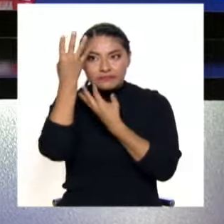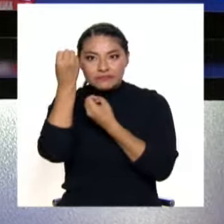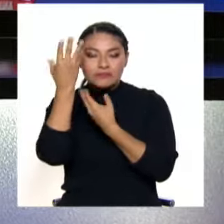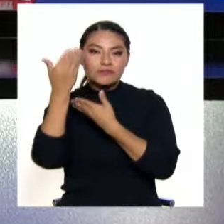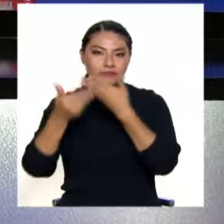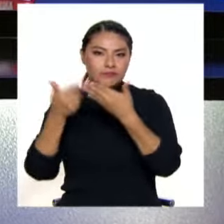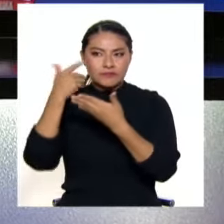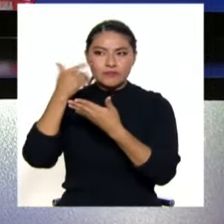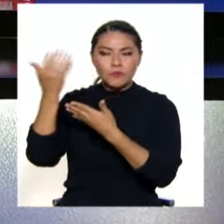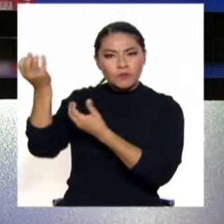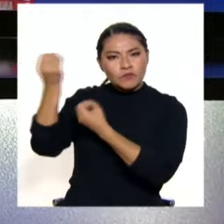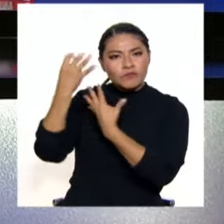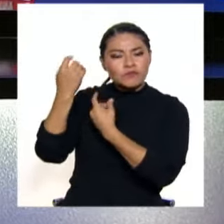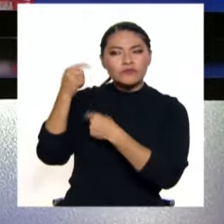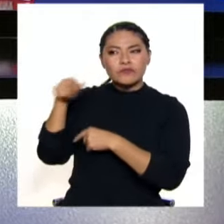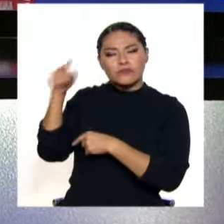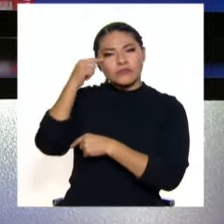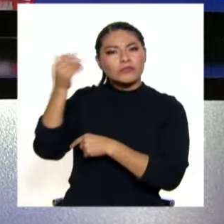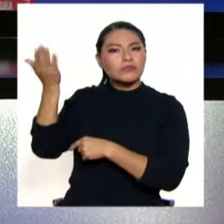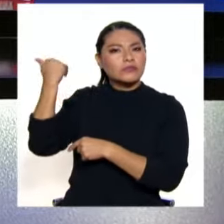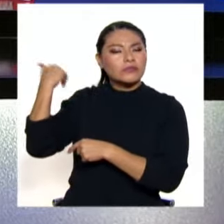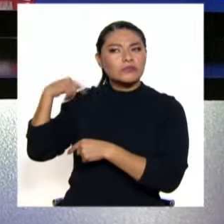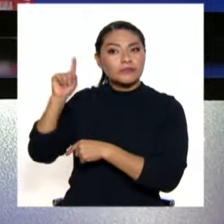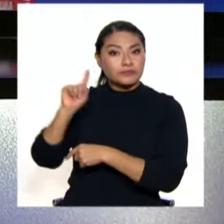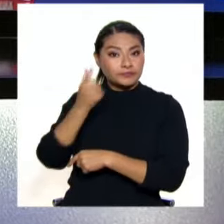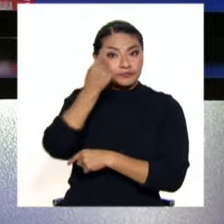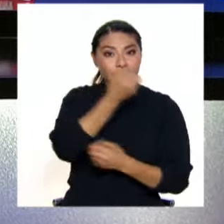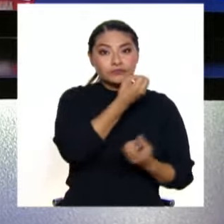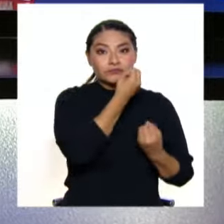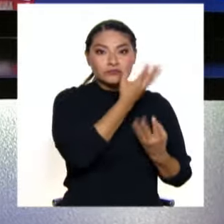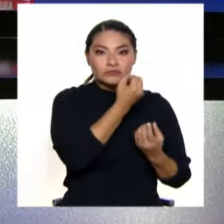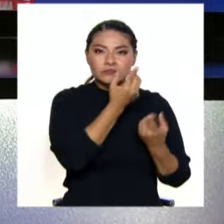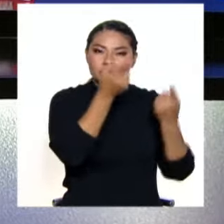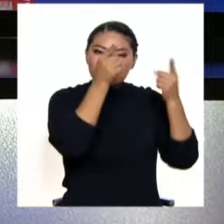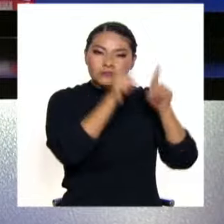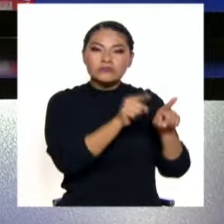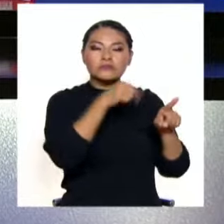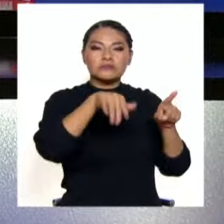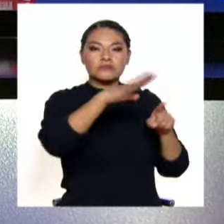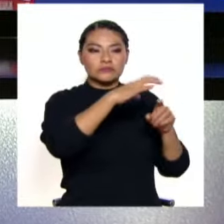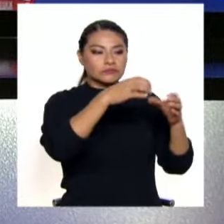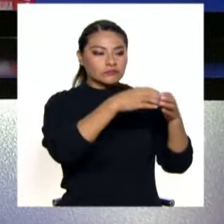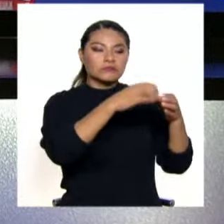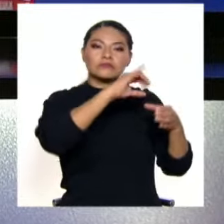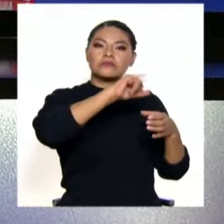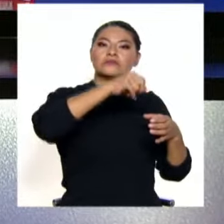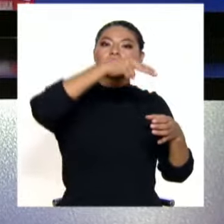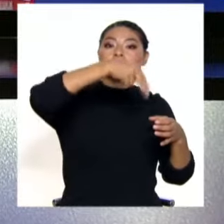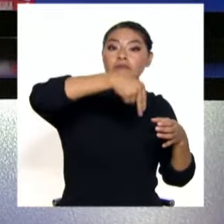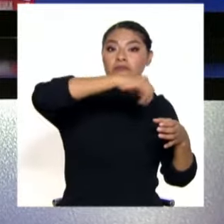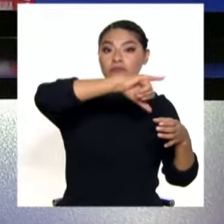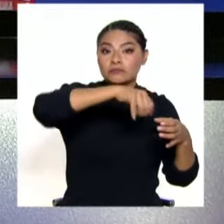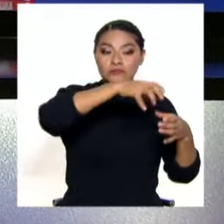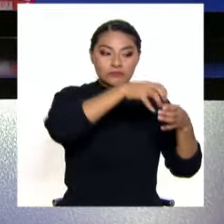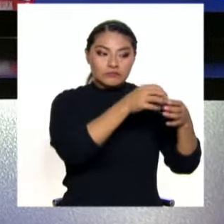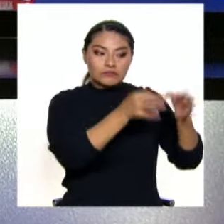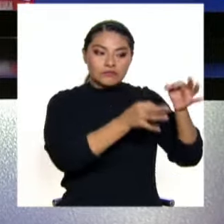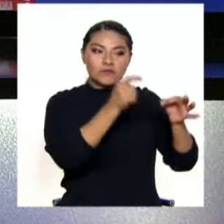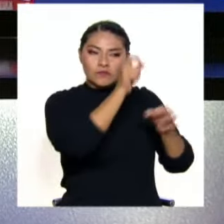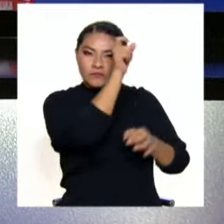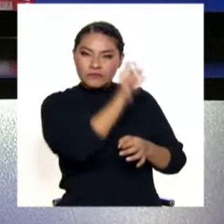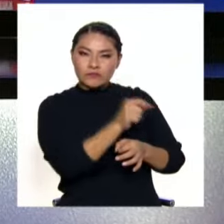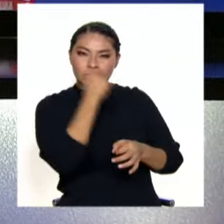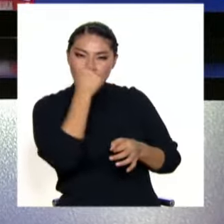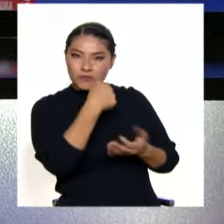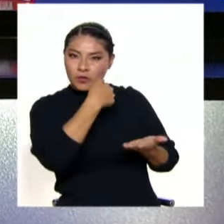de la información que dábamos cuenta en el primer bloque, la decisión que ha tomado la Junta Nacional de Justicia de destituir